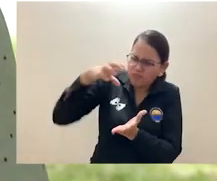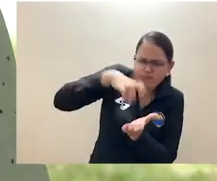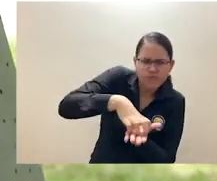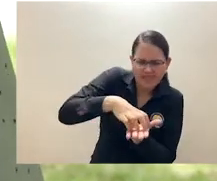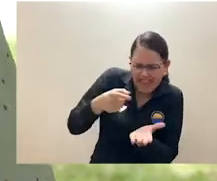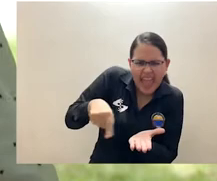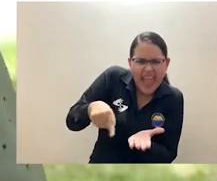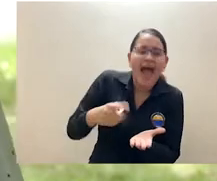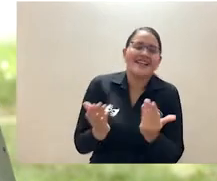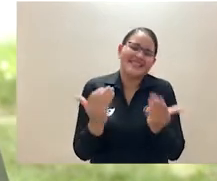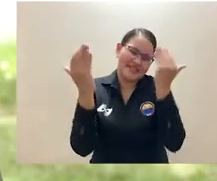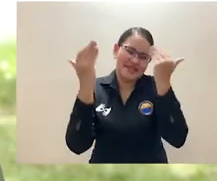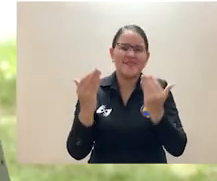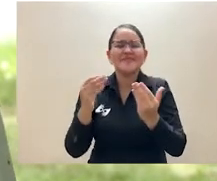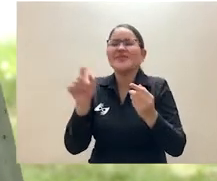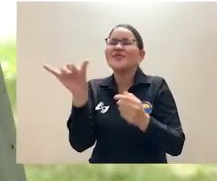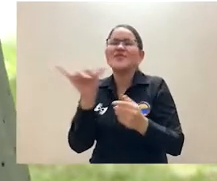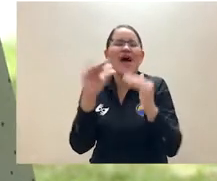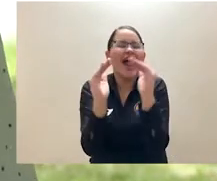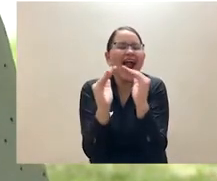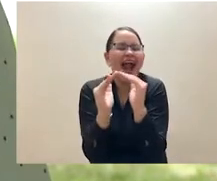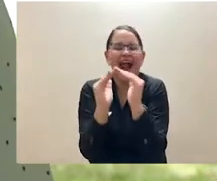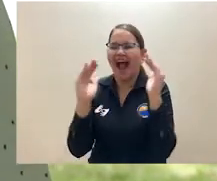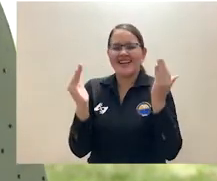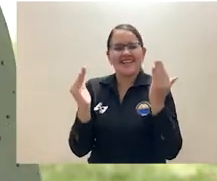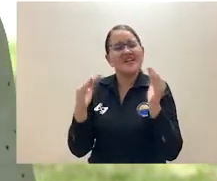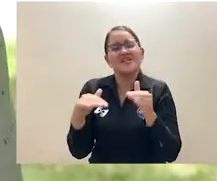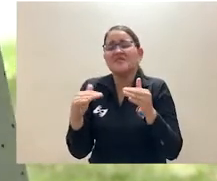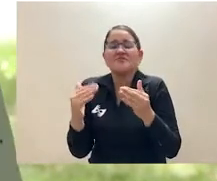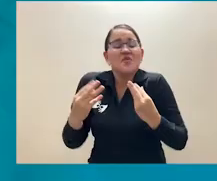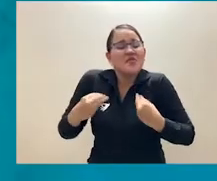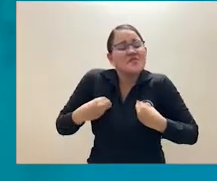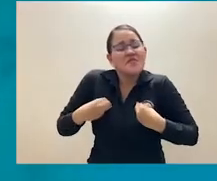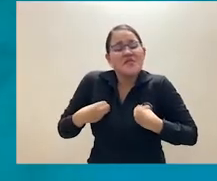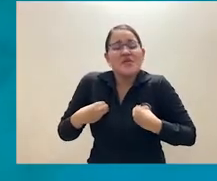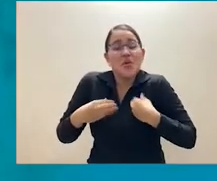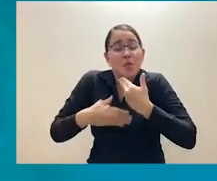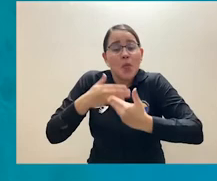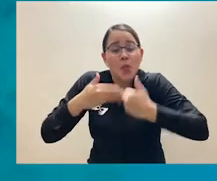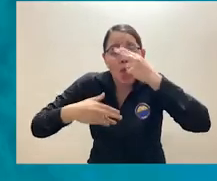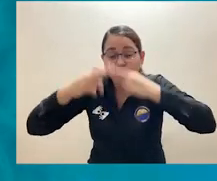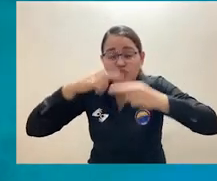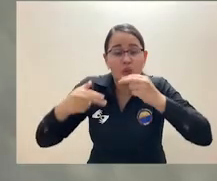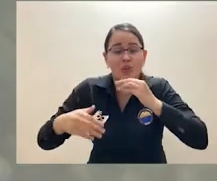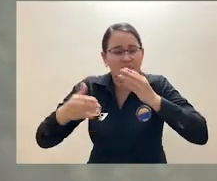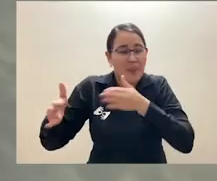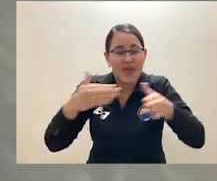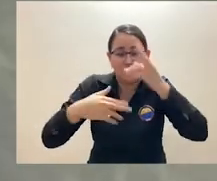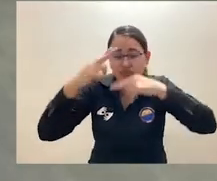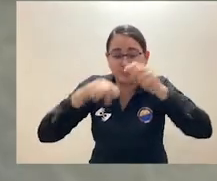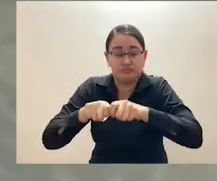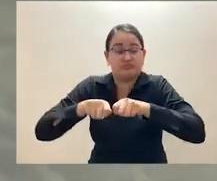prosperar y crecer hasta el momento en que ya por su talla y por sus necesidades tengan que emigrar. Los arrecifes artificiales son el